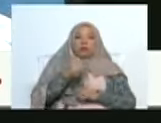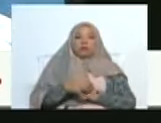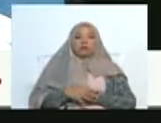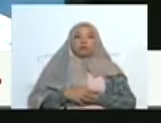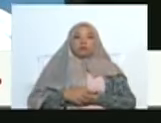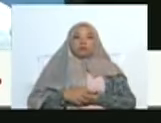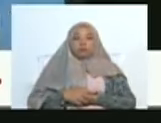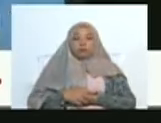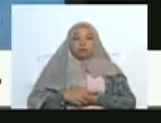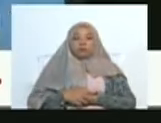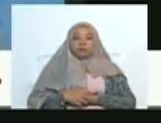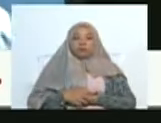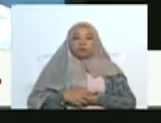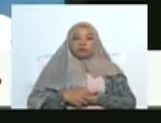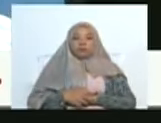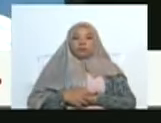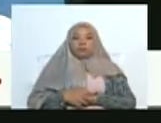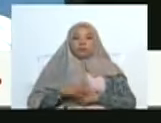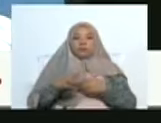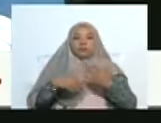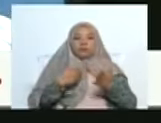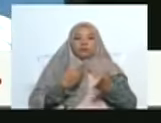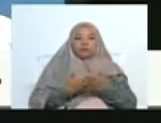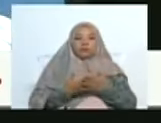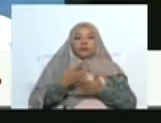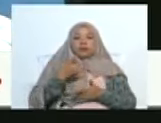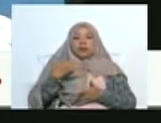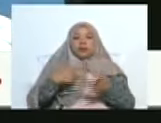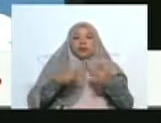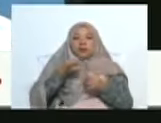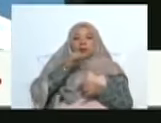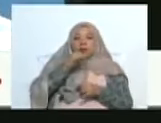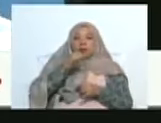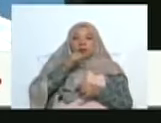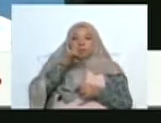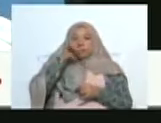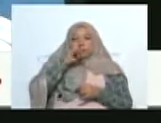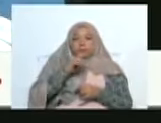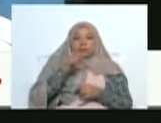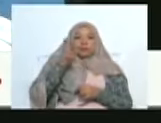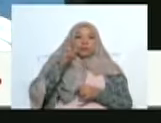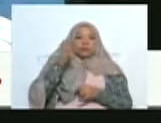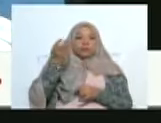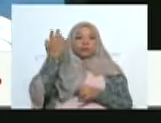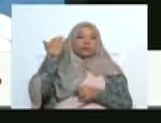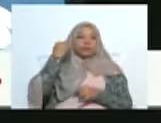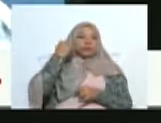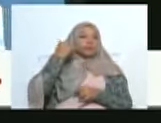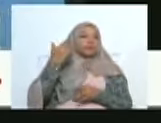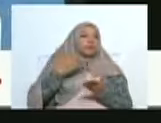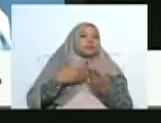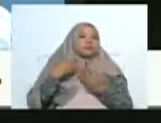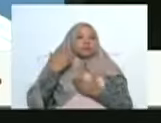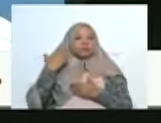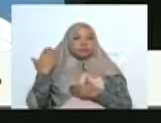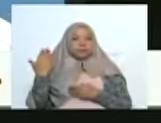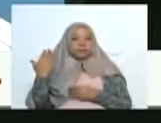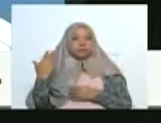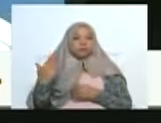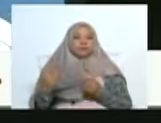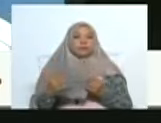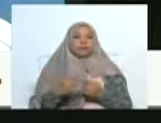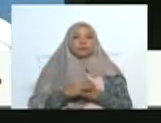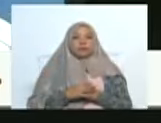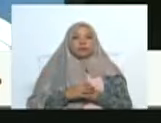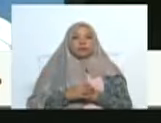la sociedad, entre ellos la cultura. Nosotros, en las encuestas que hicimos, pues el tema cultural y el turismo están unidos.